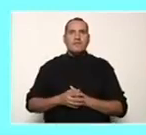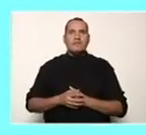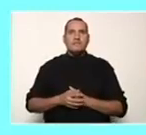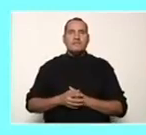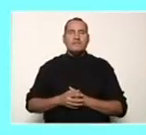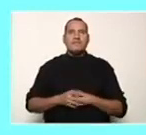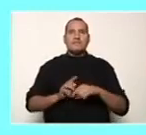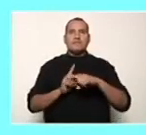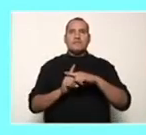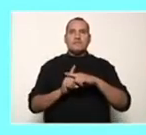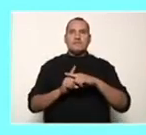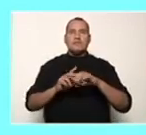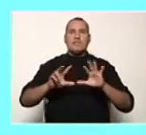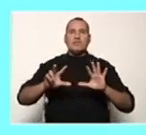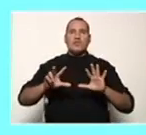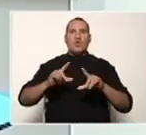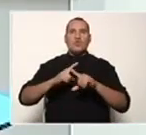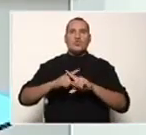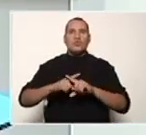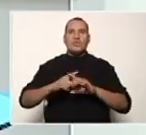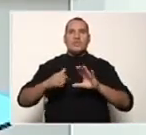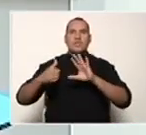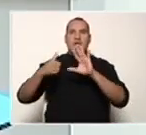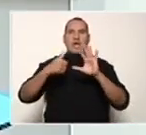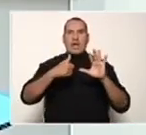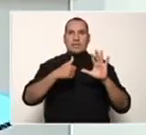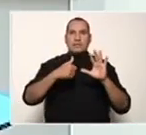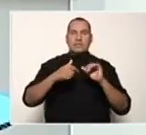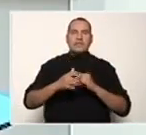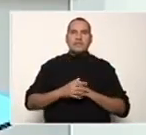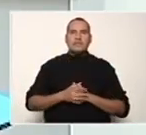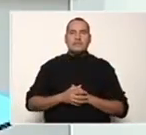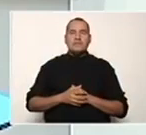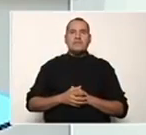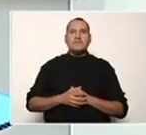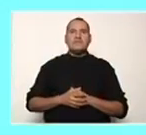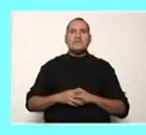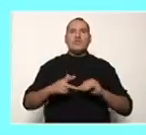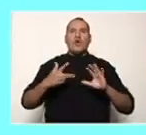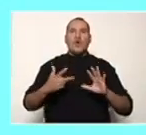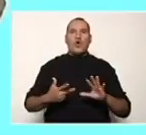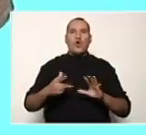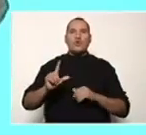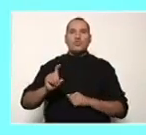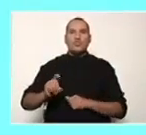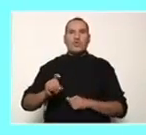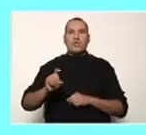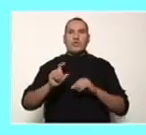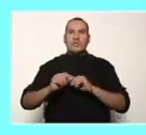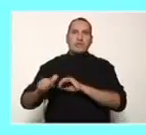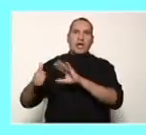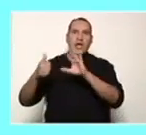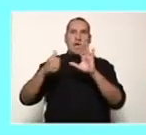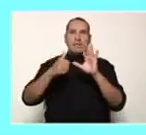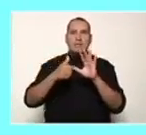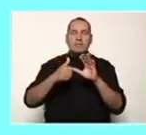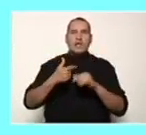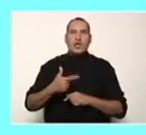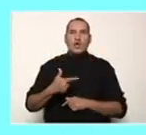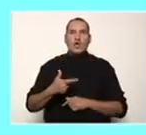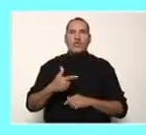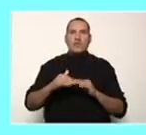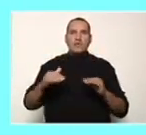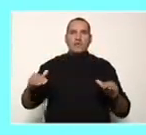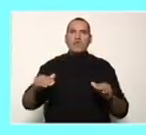Factor 8X a la 6, 8X a la 6, 8X divido entre el